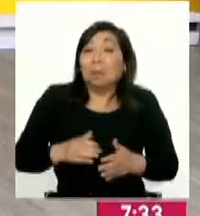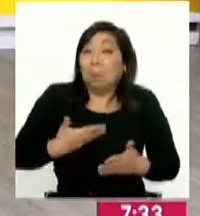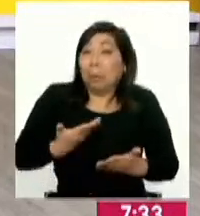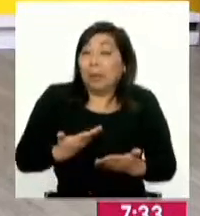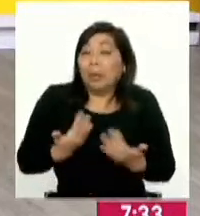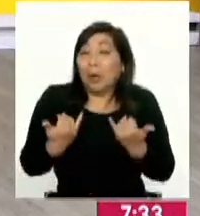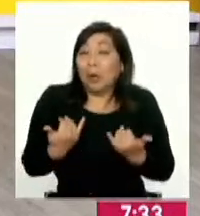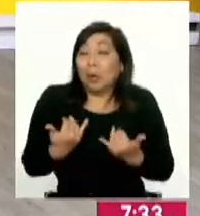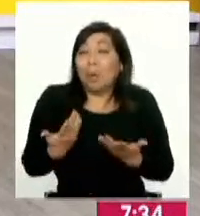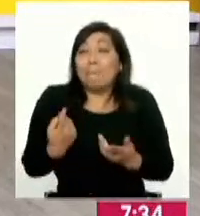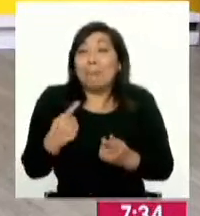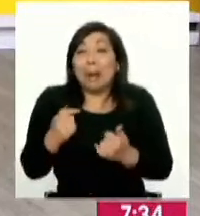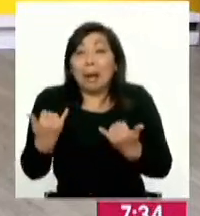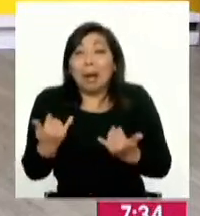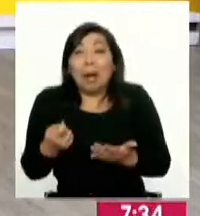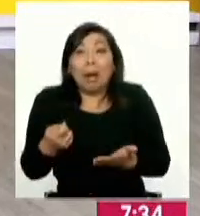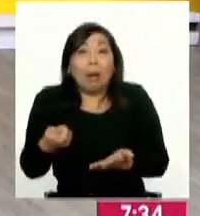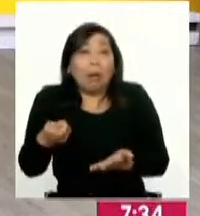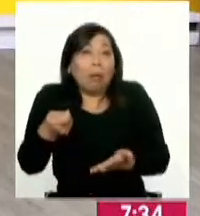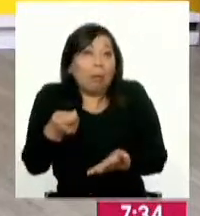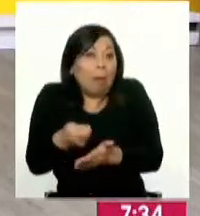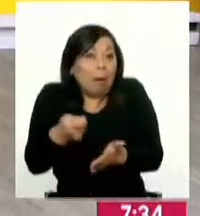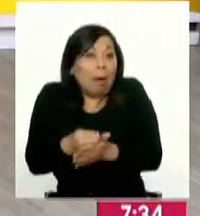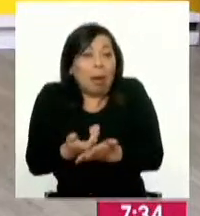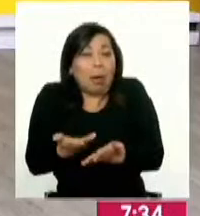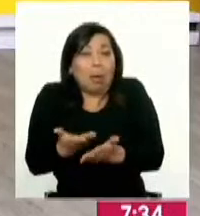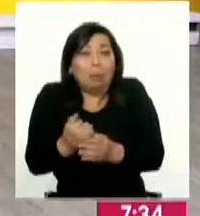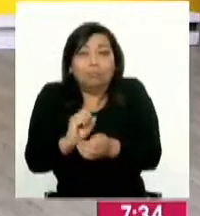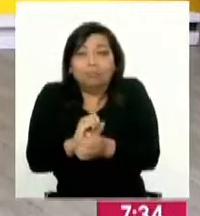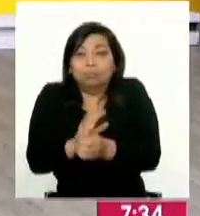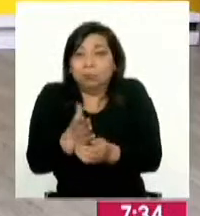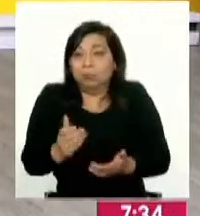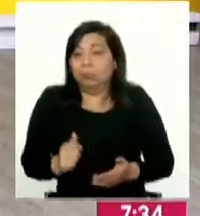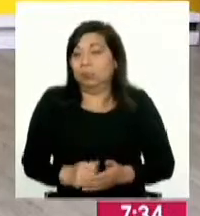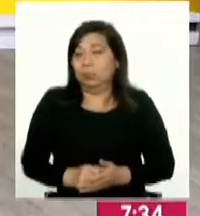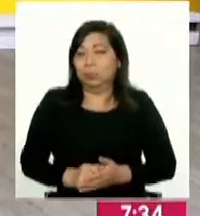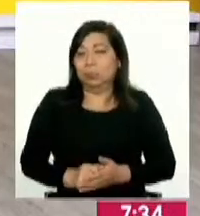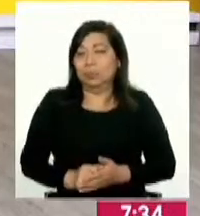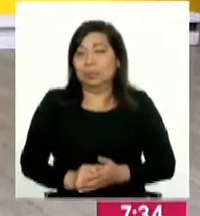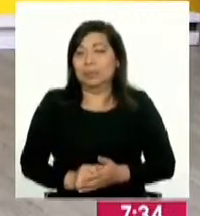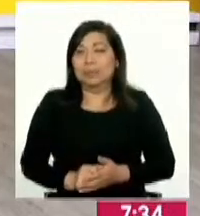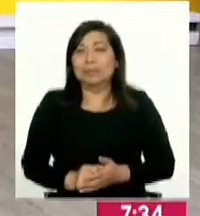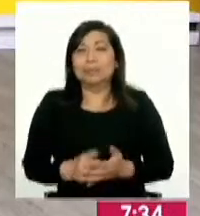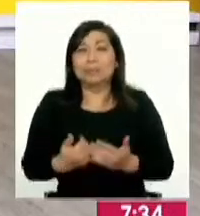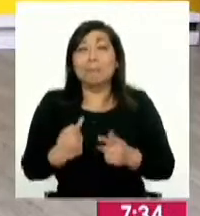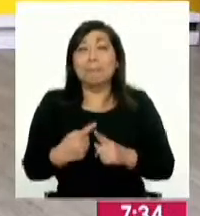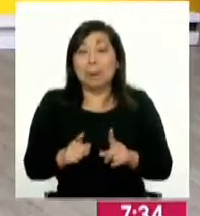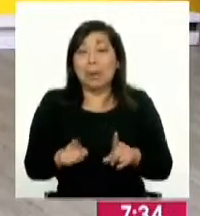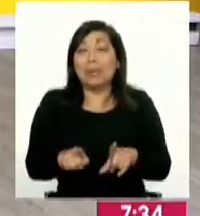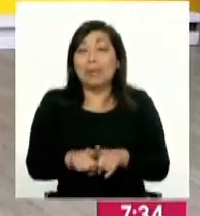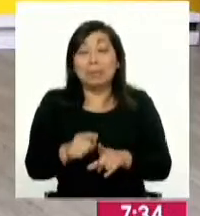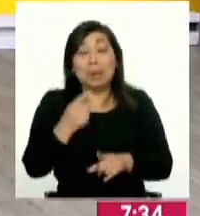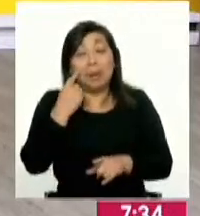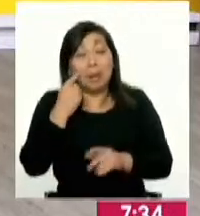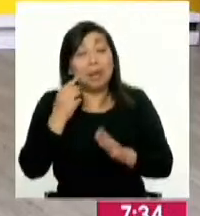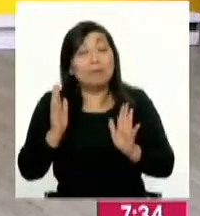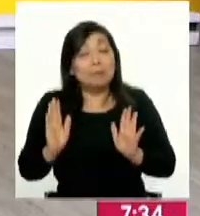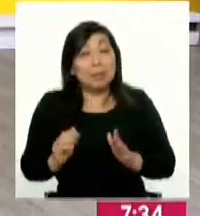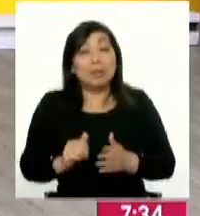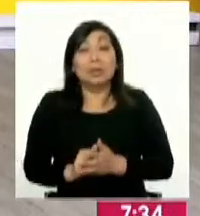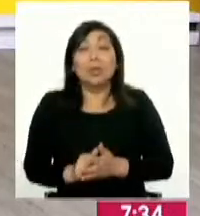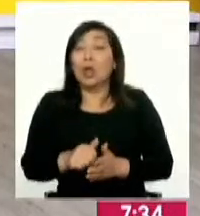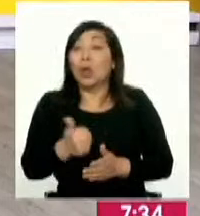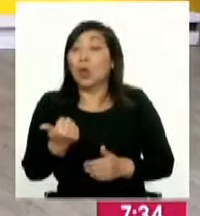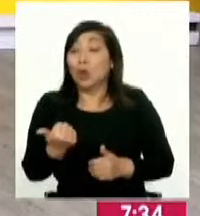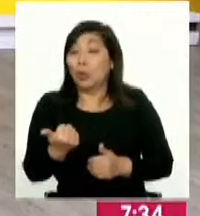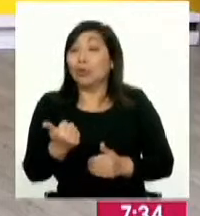los actuales concesionarios aquí, golpeados también hay que decirlo por la pandemia de COVID-19. Pero también, ojo, otros concesionarios